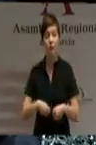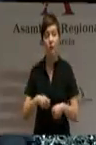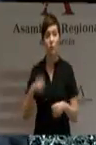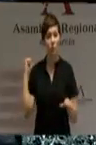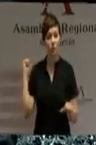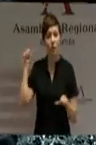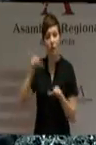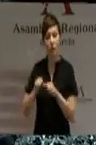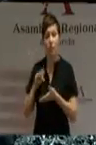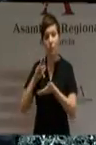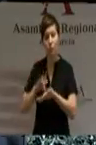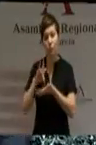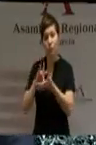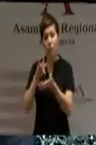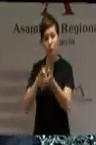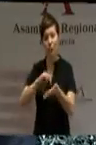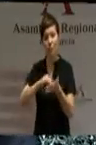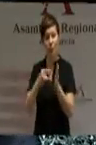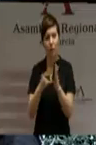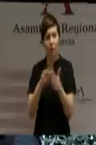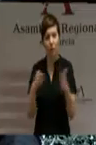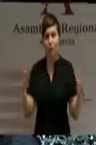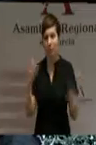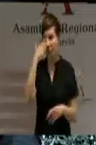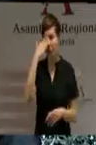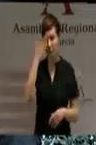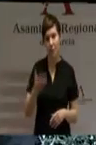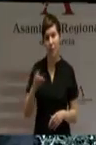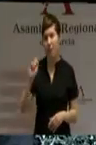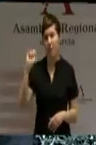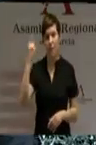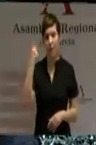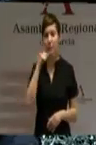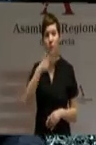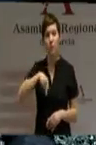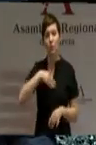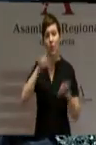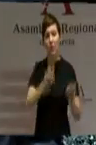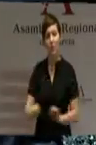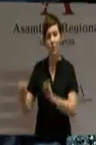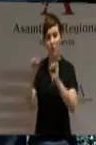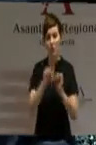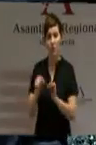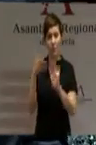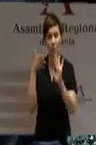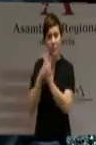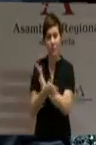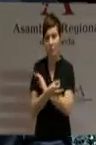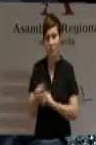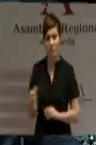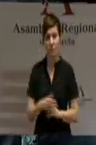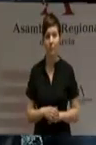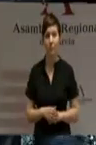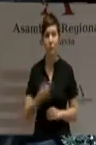proyectos de esta región que siempre hemos defendido con absoluta coherencia. La coherencia